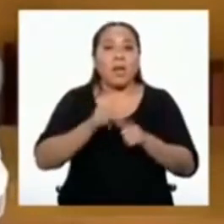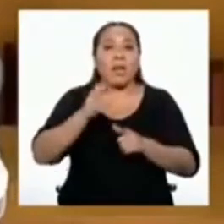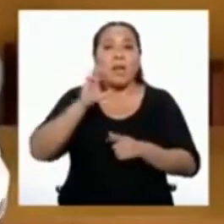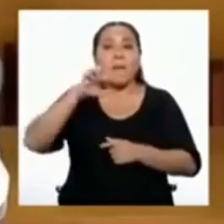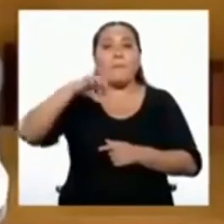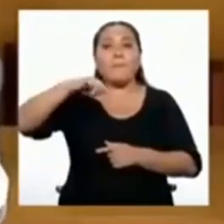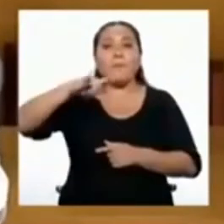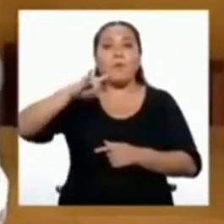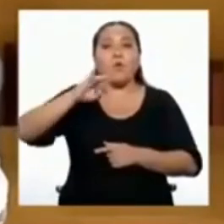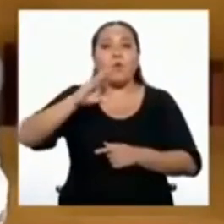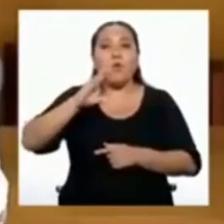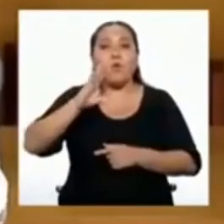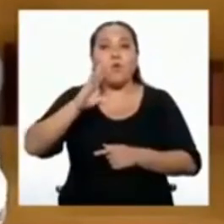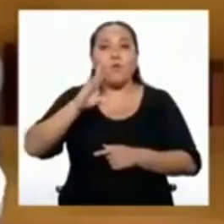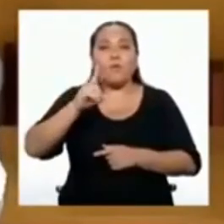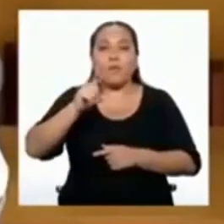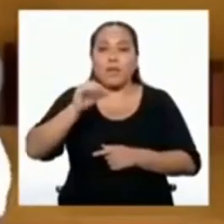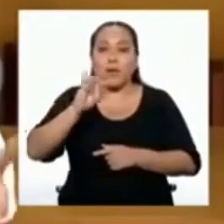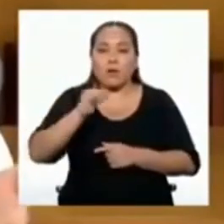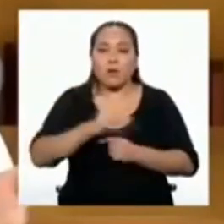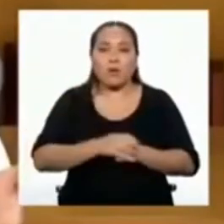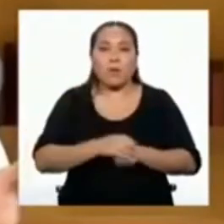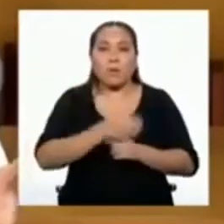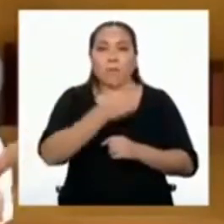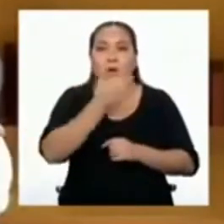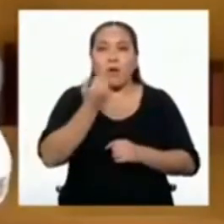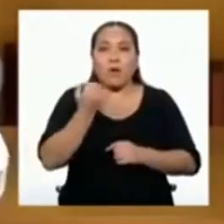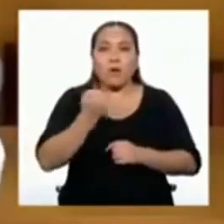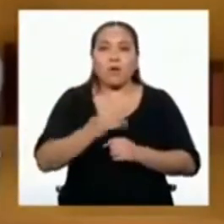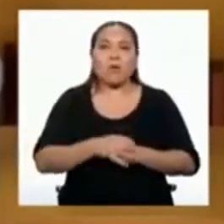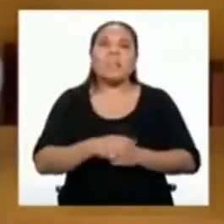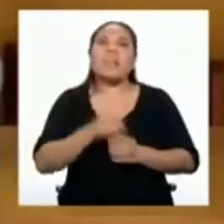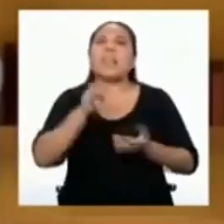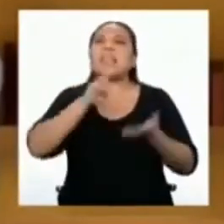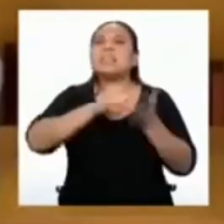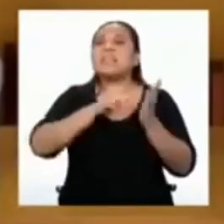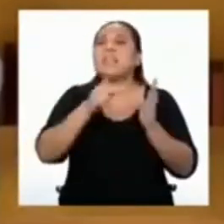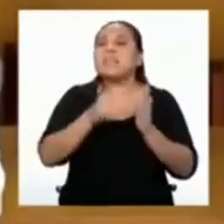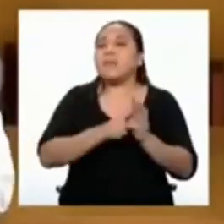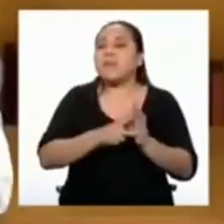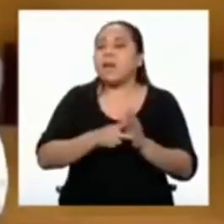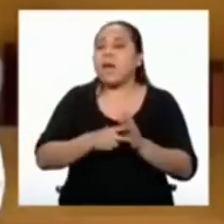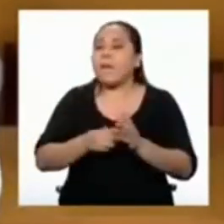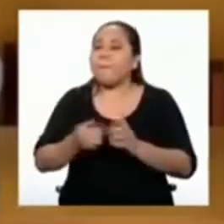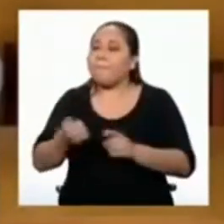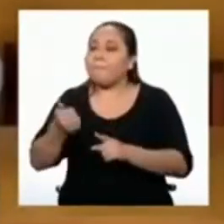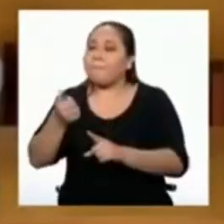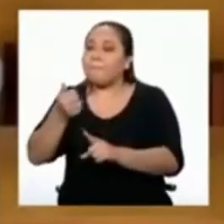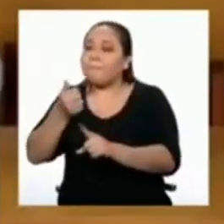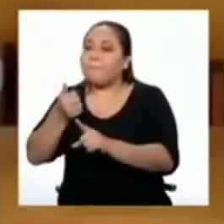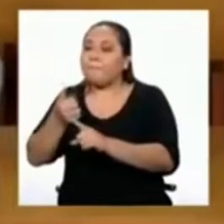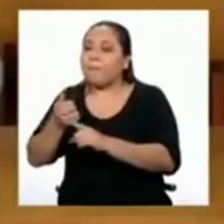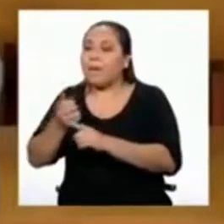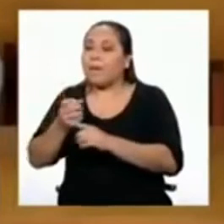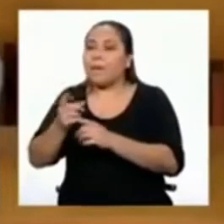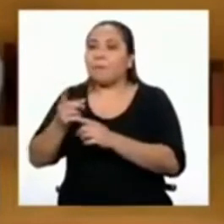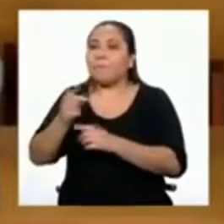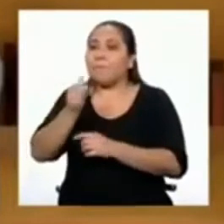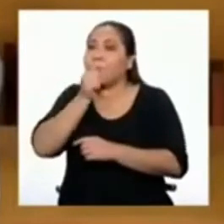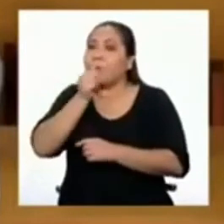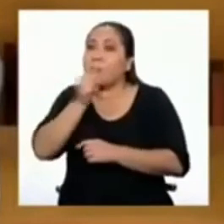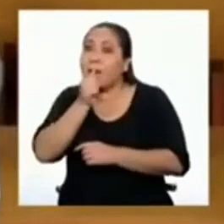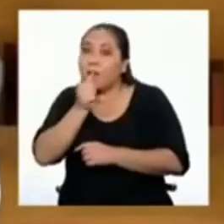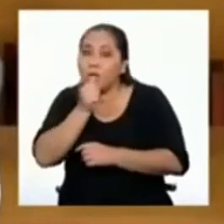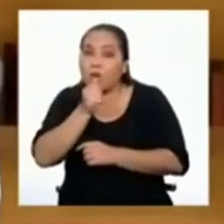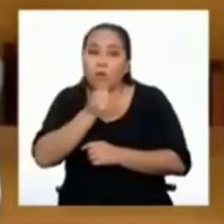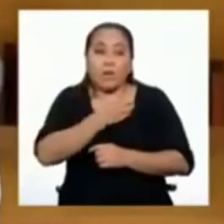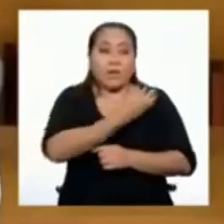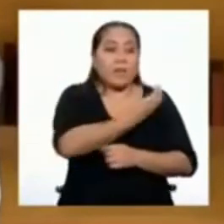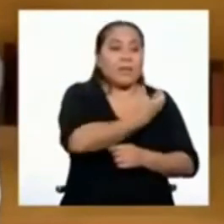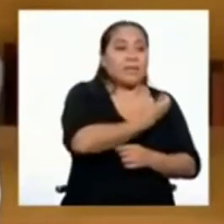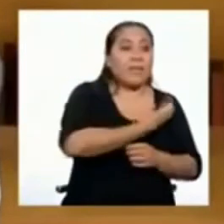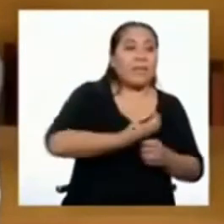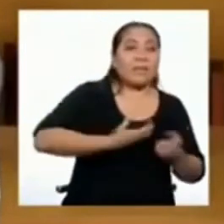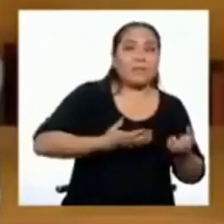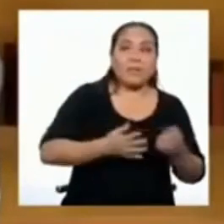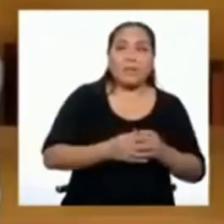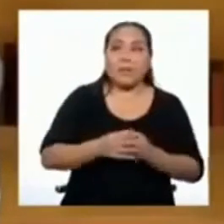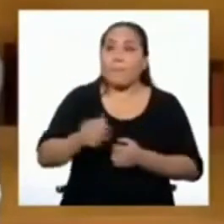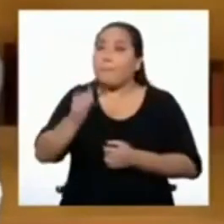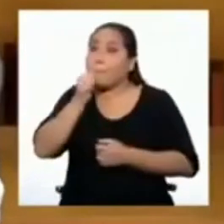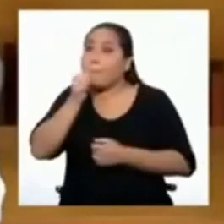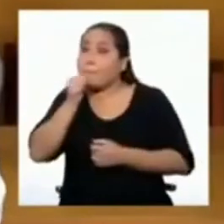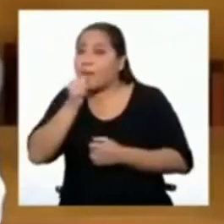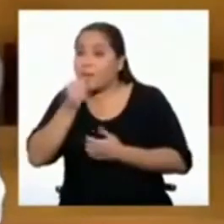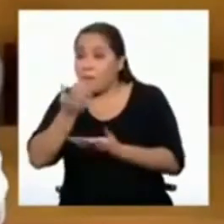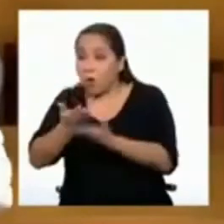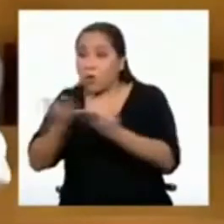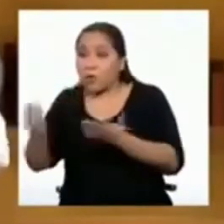abordar los conceptos de bien privado y bien público. Un bien privado es aquel sobre que tiene derecho